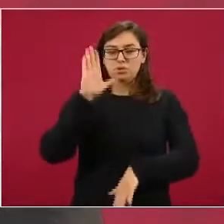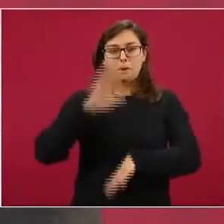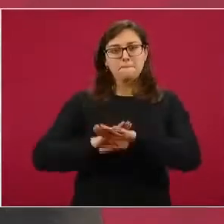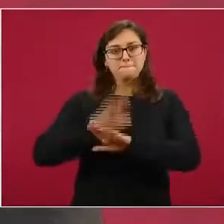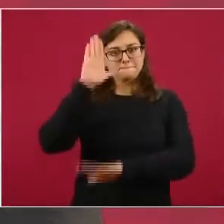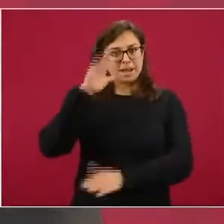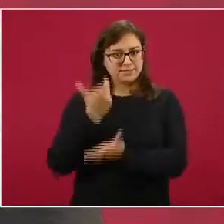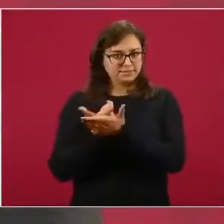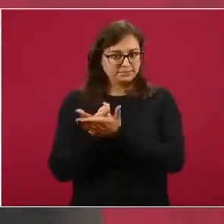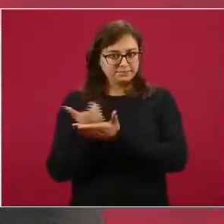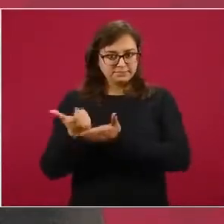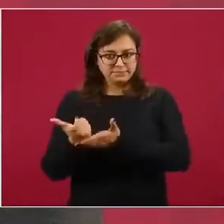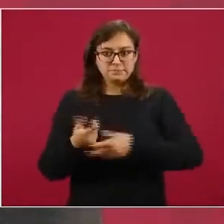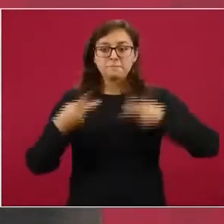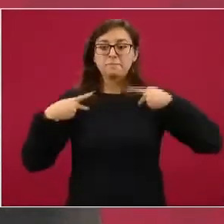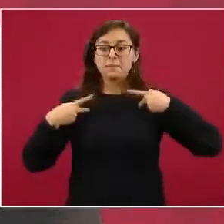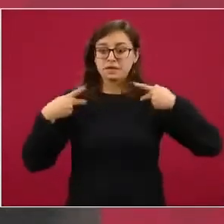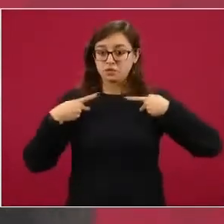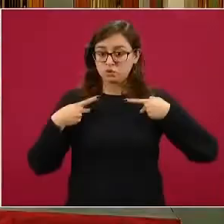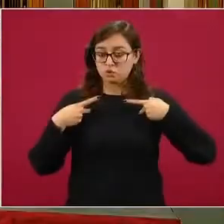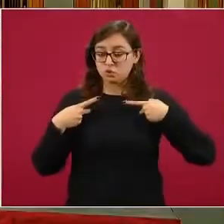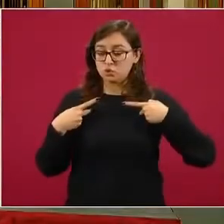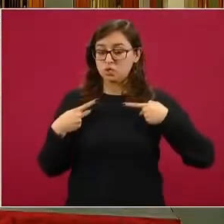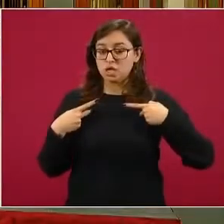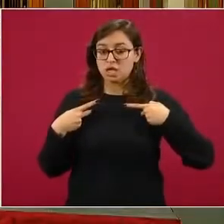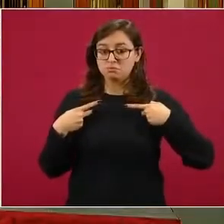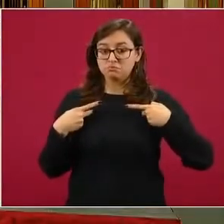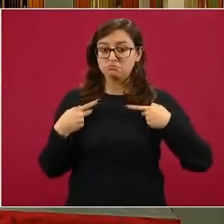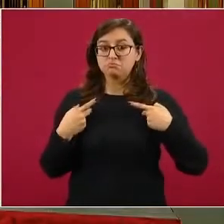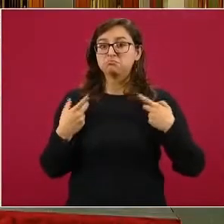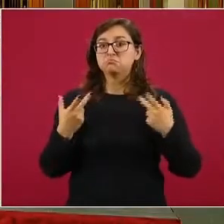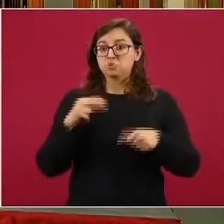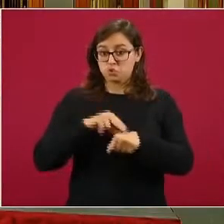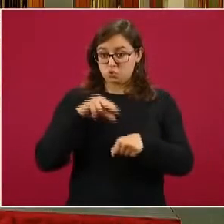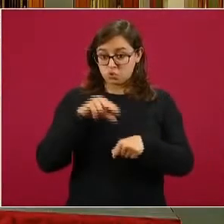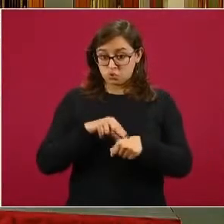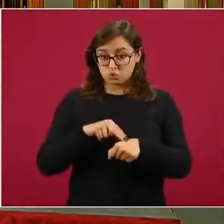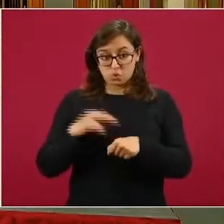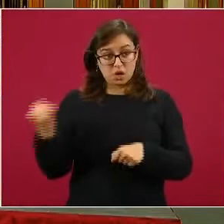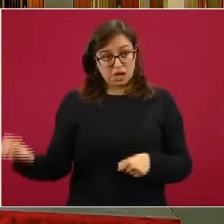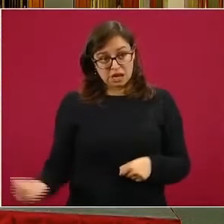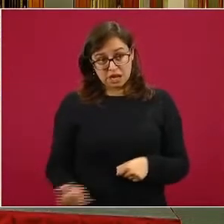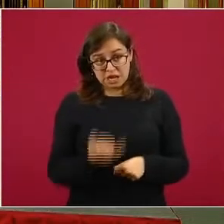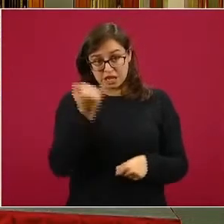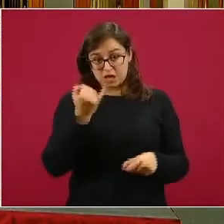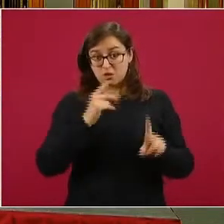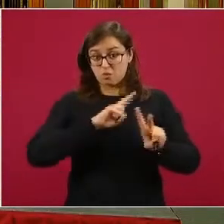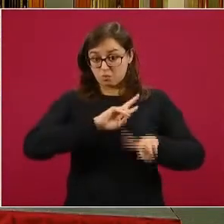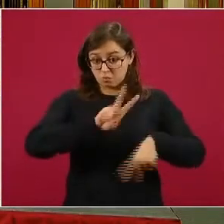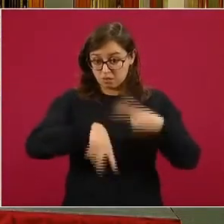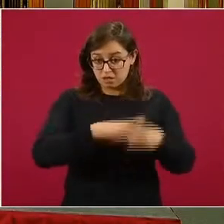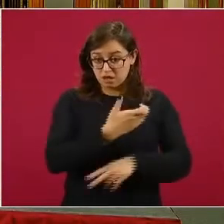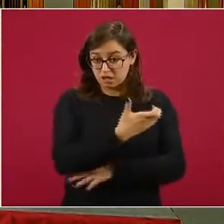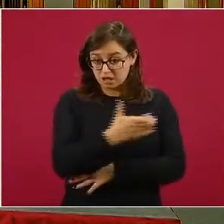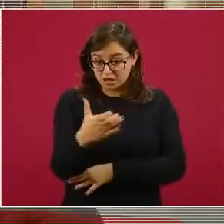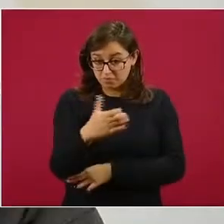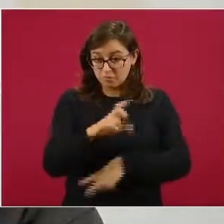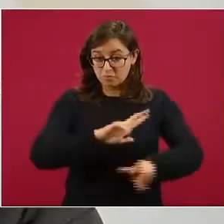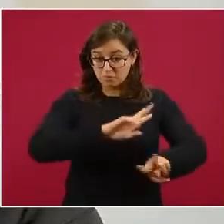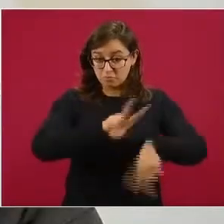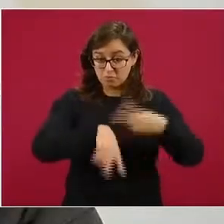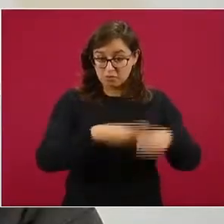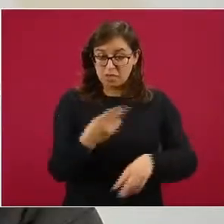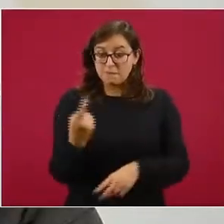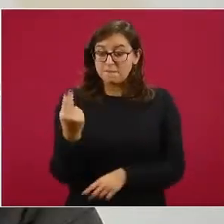médico del bienestar especialista en una situación que trabaja en un lugar rural o de marginación